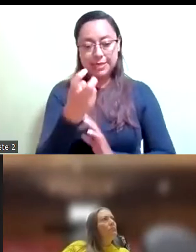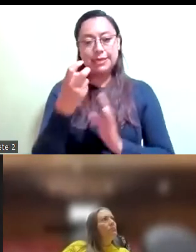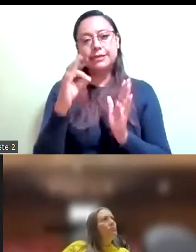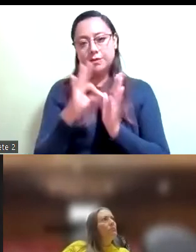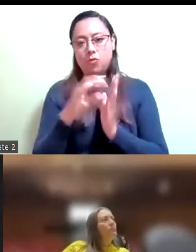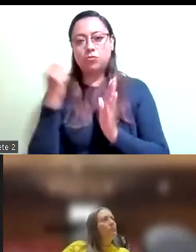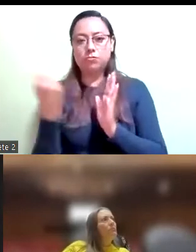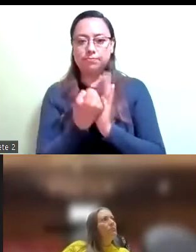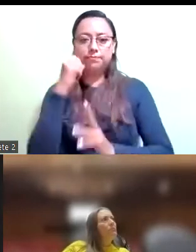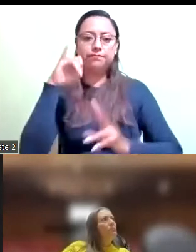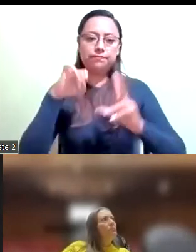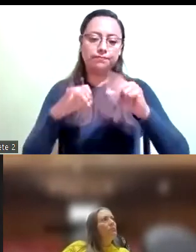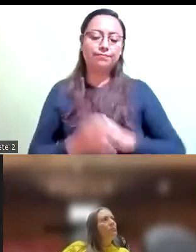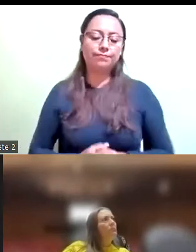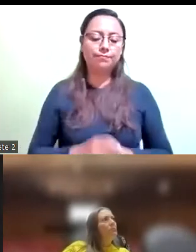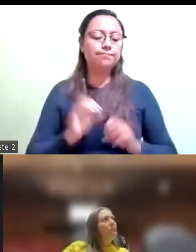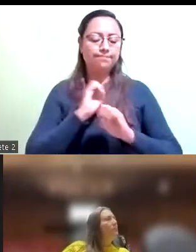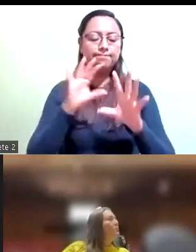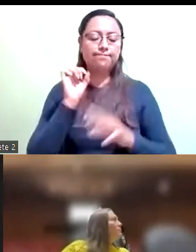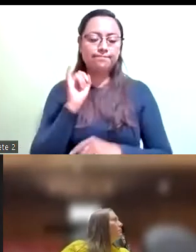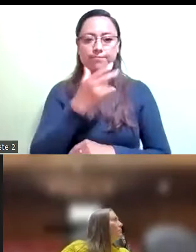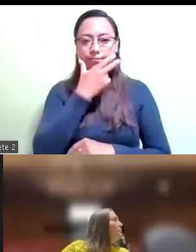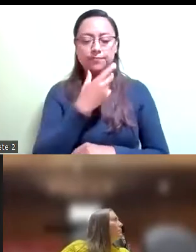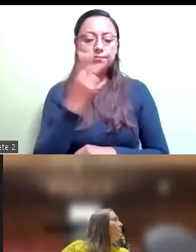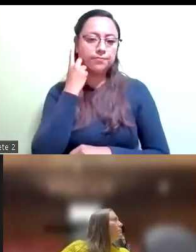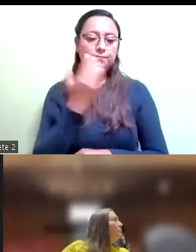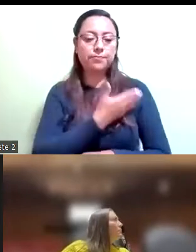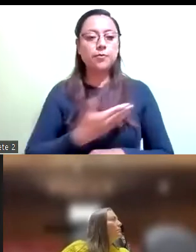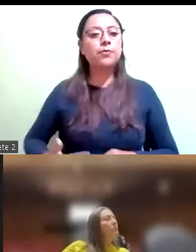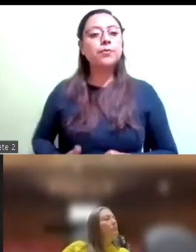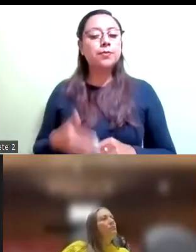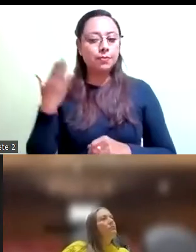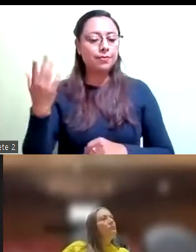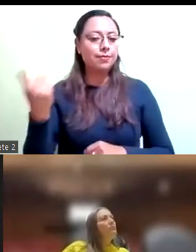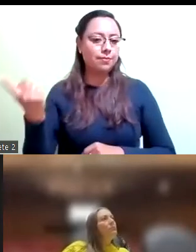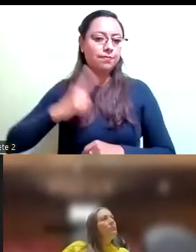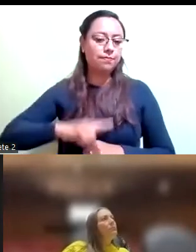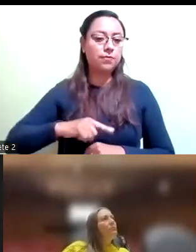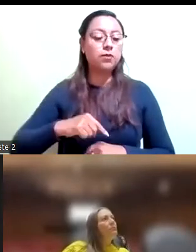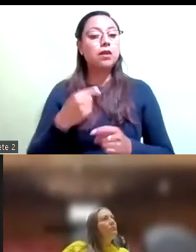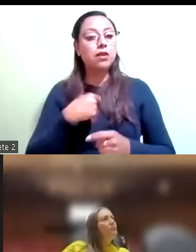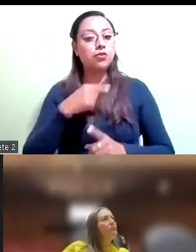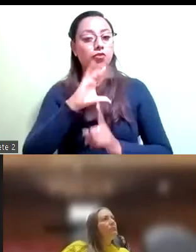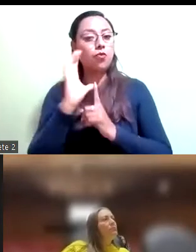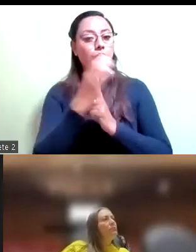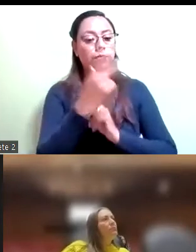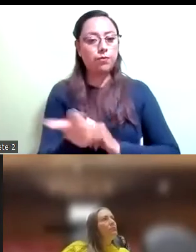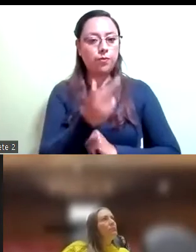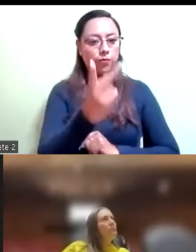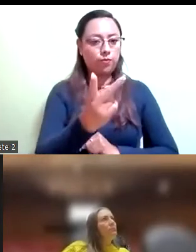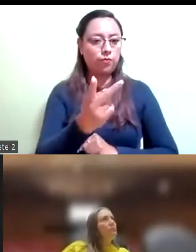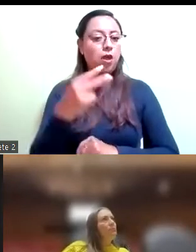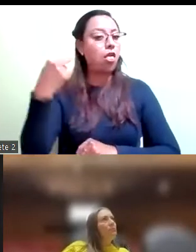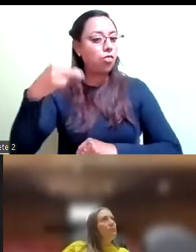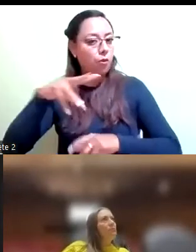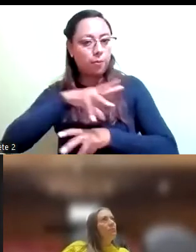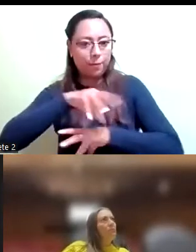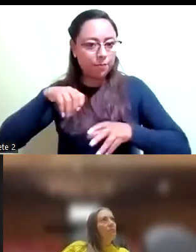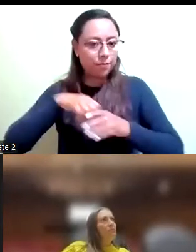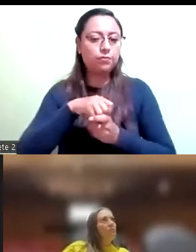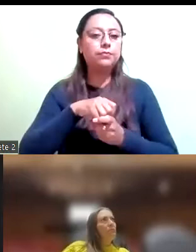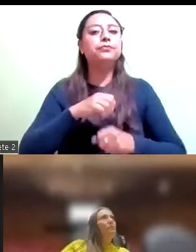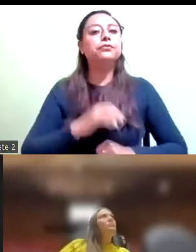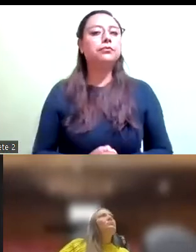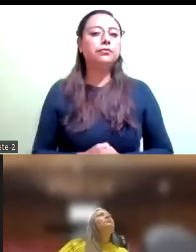claro que sí diputado presidente por instrucciones de la presidencia consulto a la comisión de forma nominal si es de aprobarse el programa